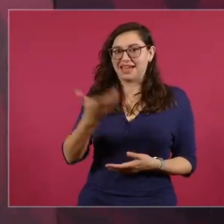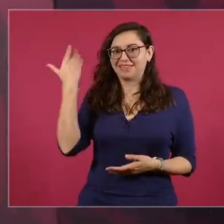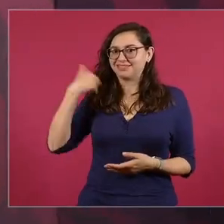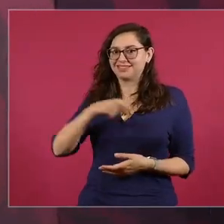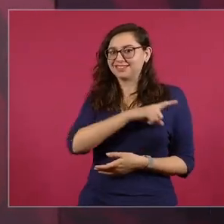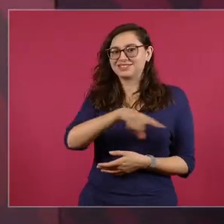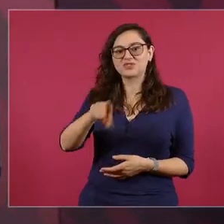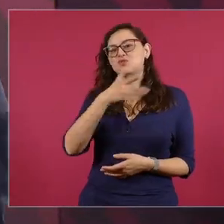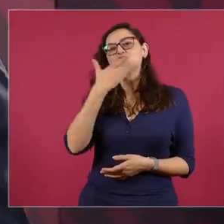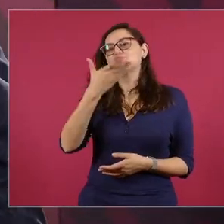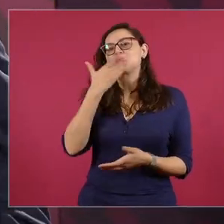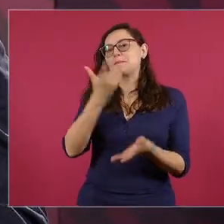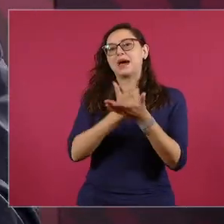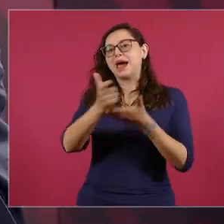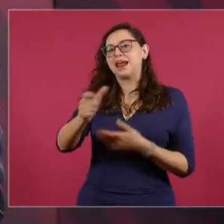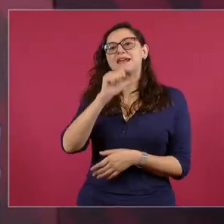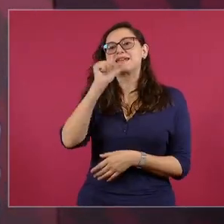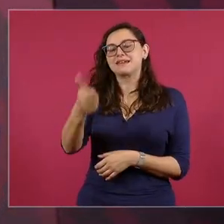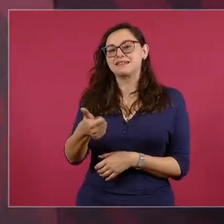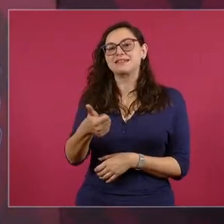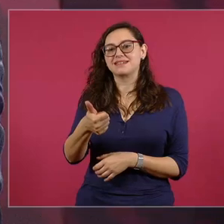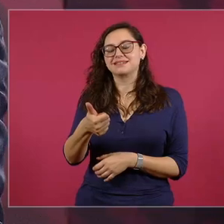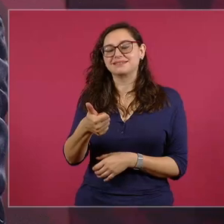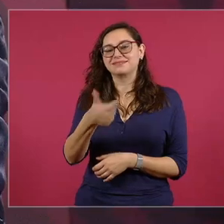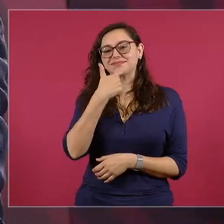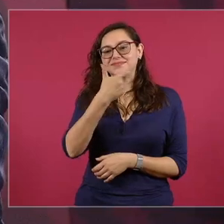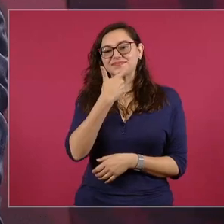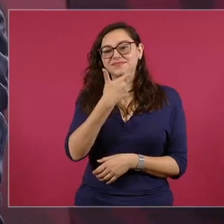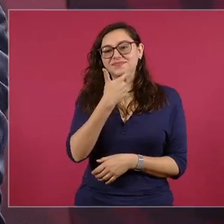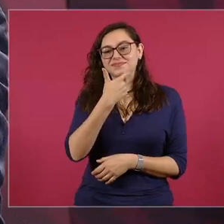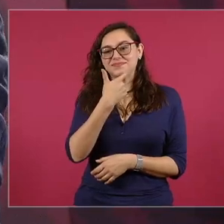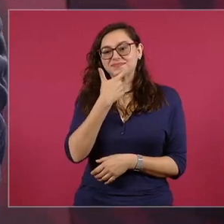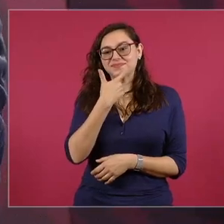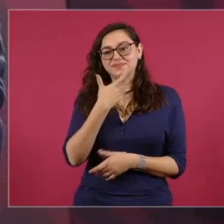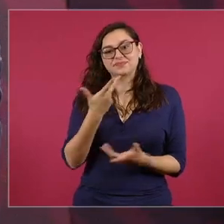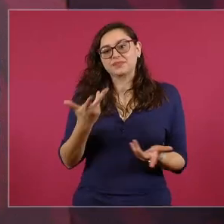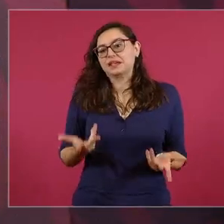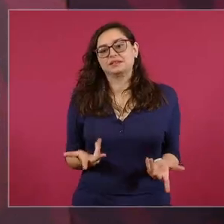no les